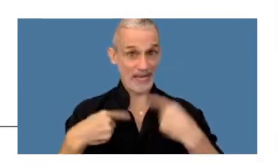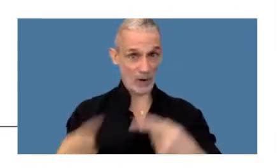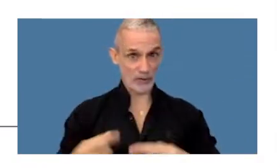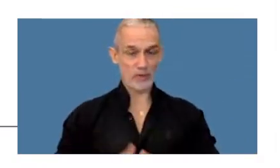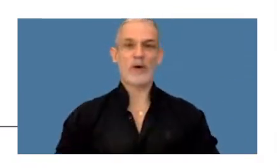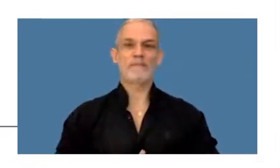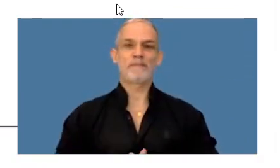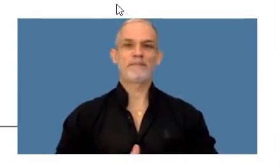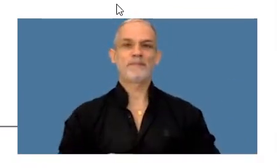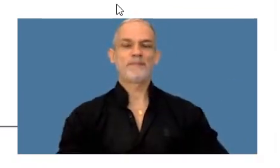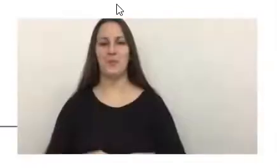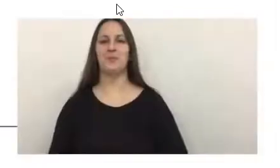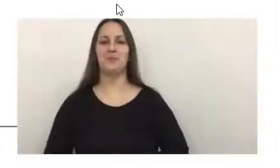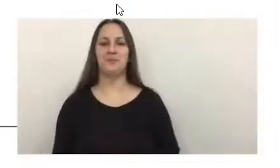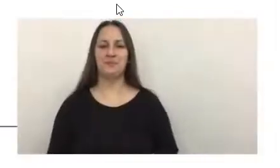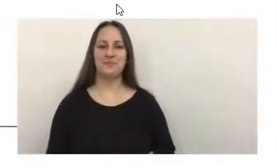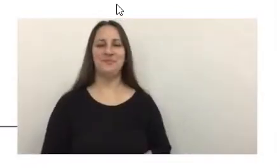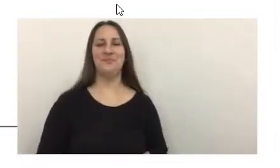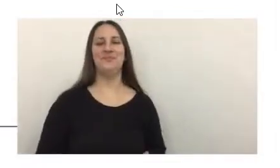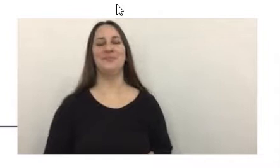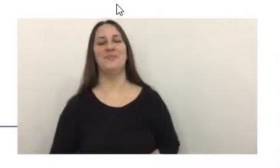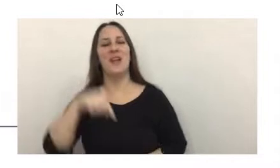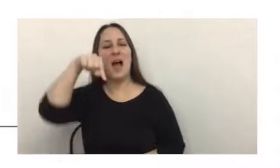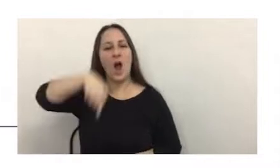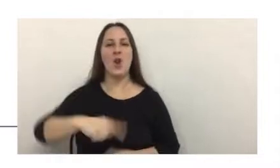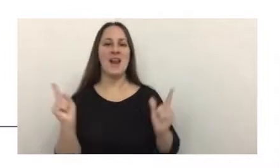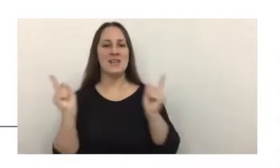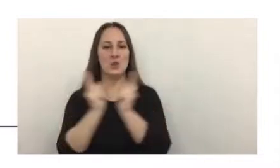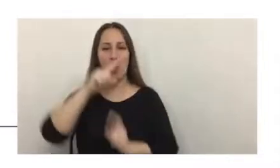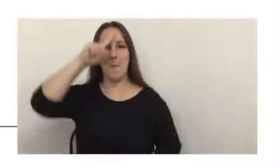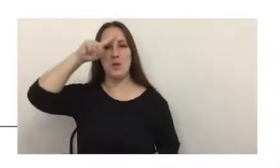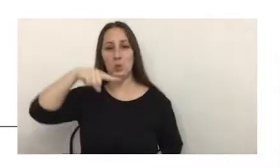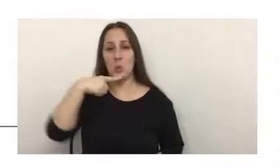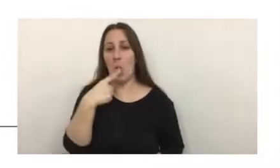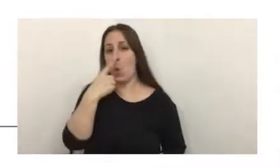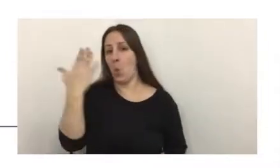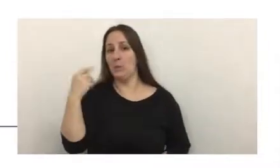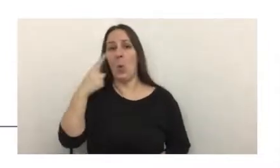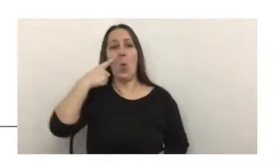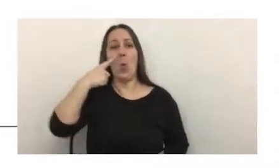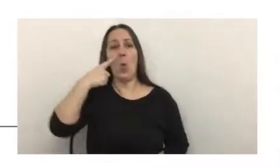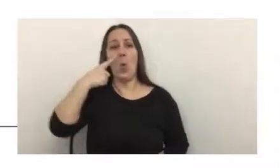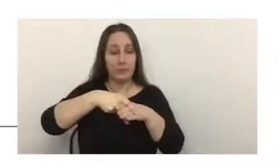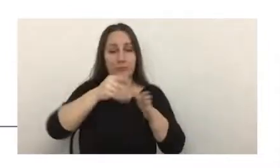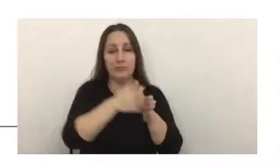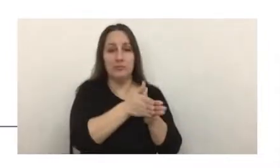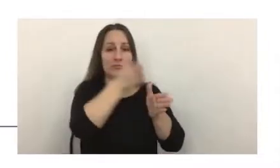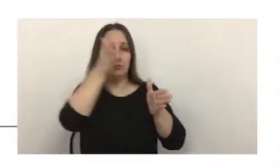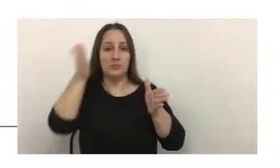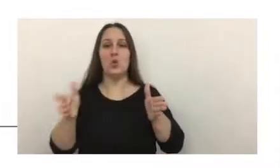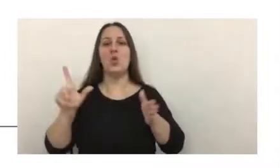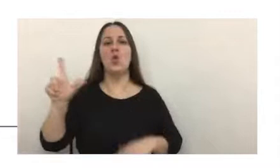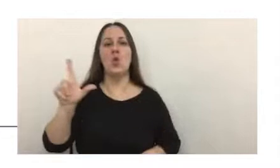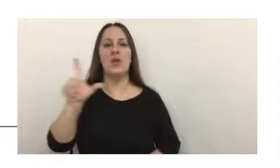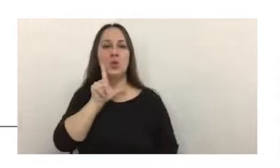oportunidad vamos a hacer el resumen mensual desde el último corte junio hasta el lunes